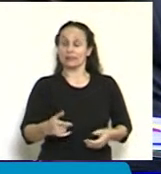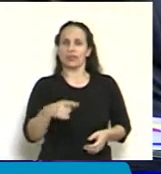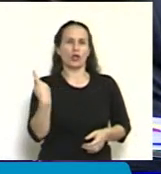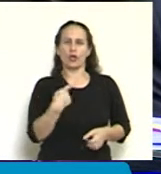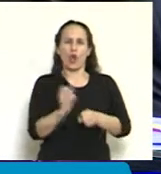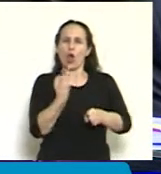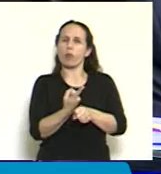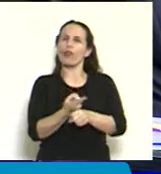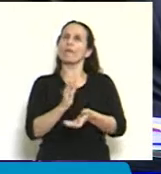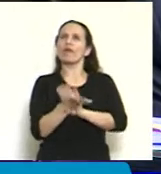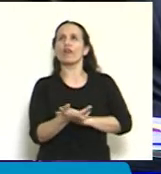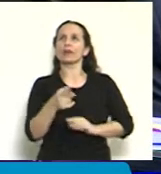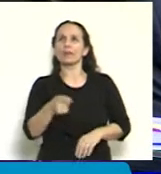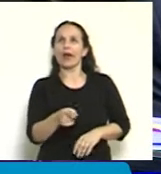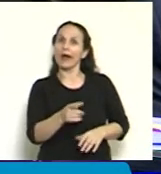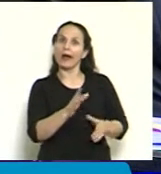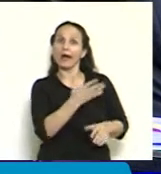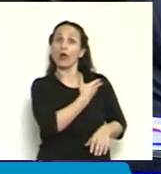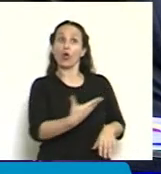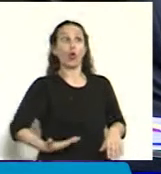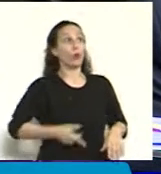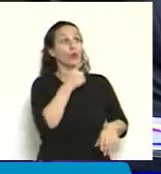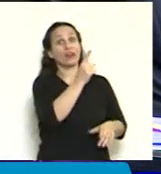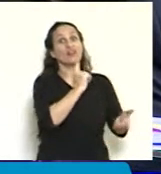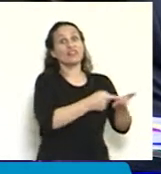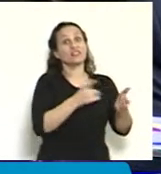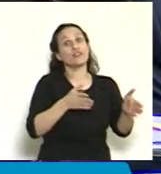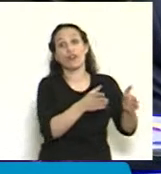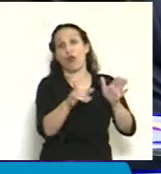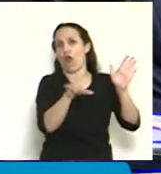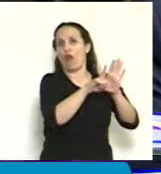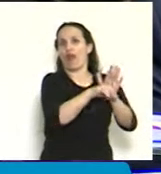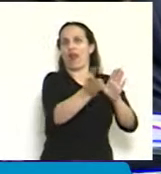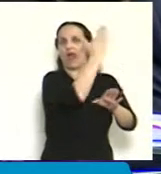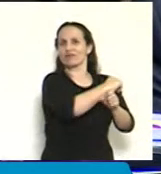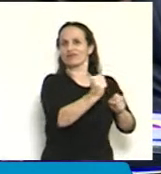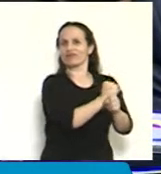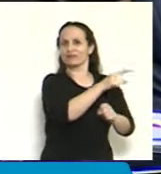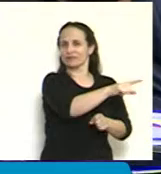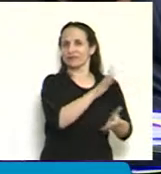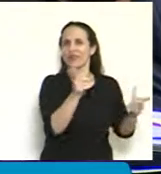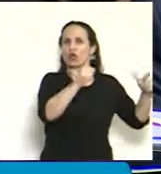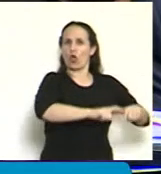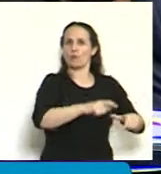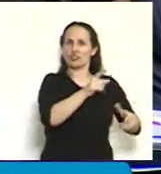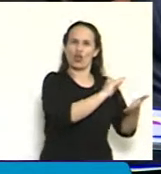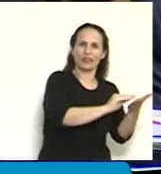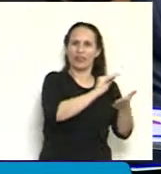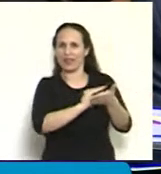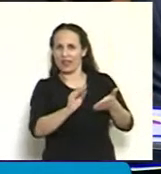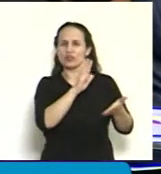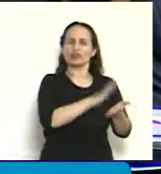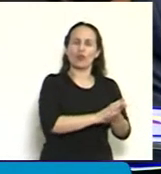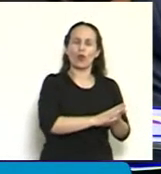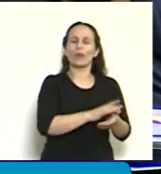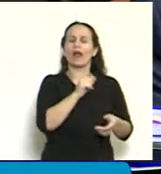del camino que el propio gobierno estableció con la ley que sancionó en su momento de la Comisión Bicameral de Control de